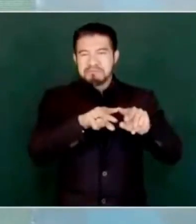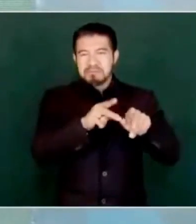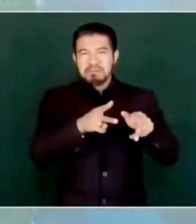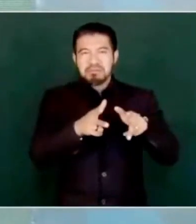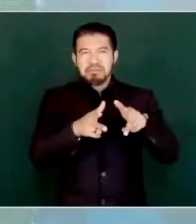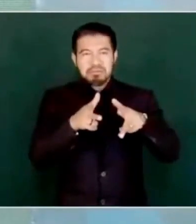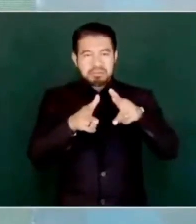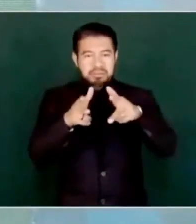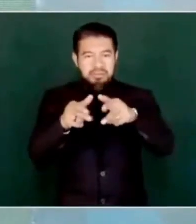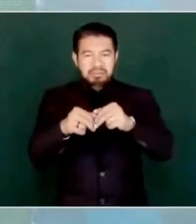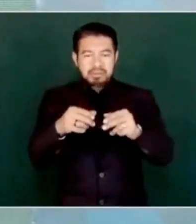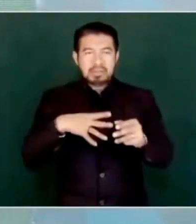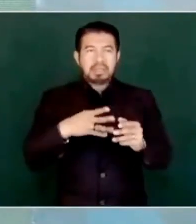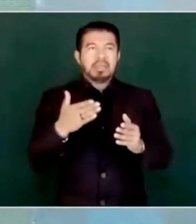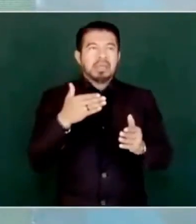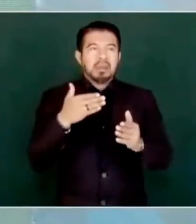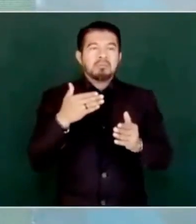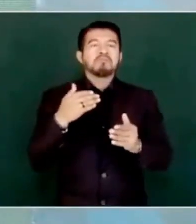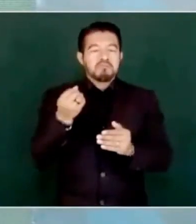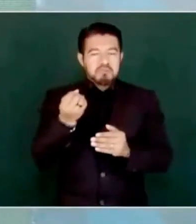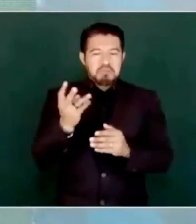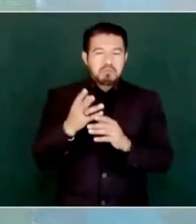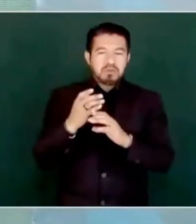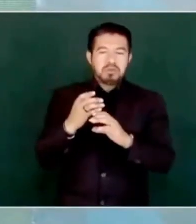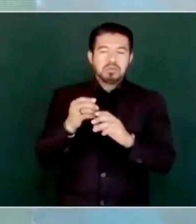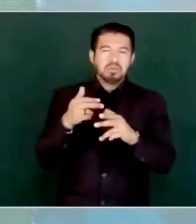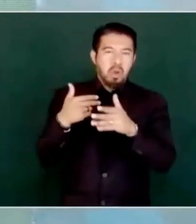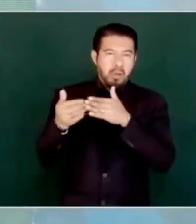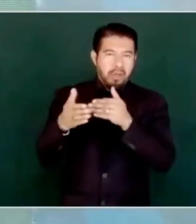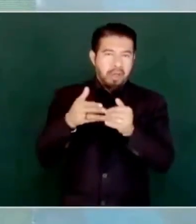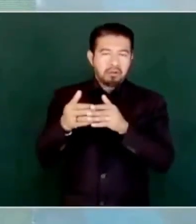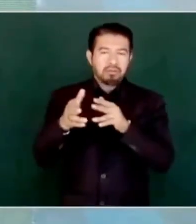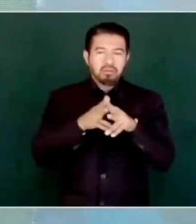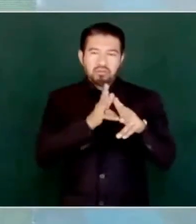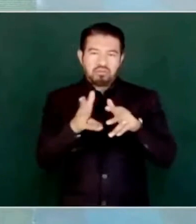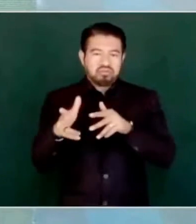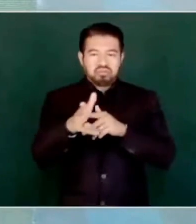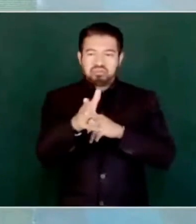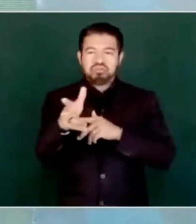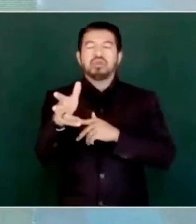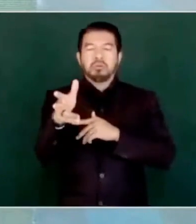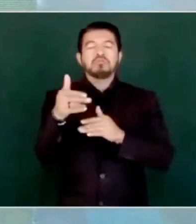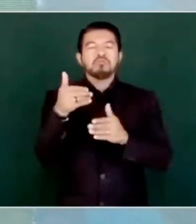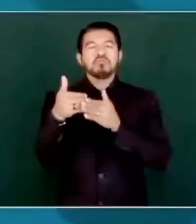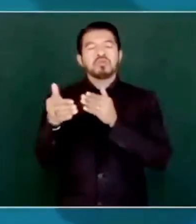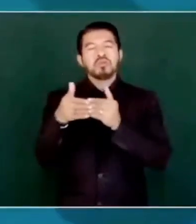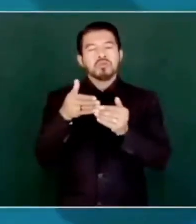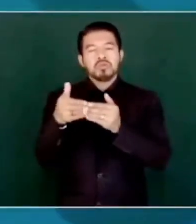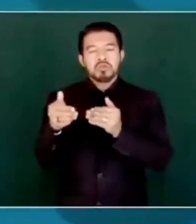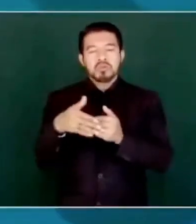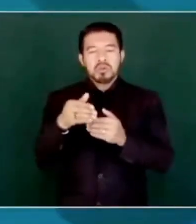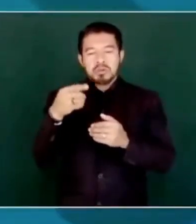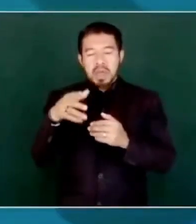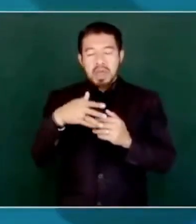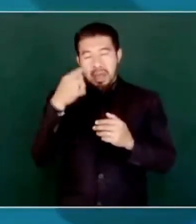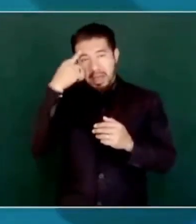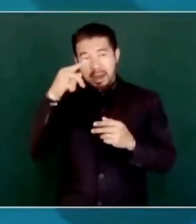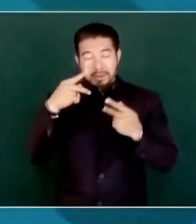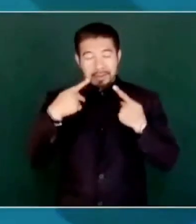modernos de pasajeros. Y lo que se pretende